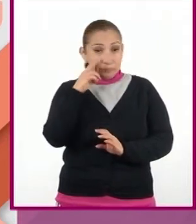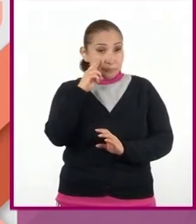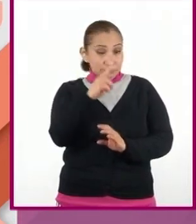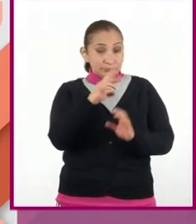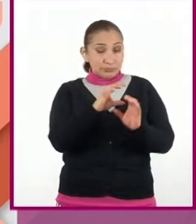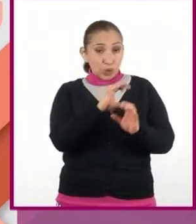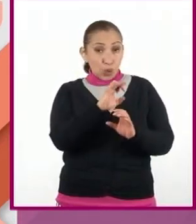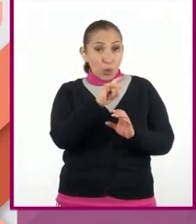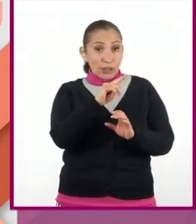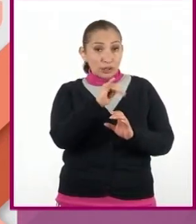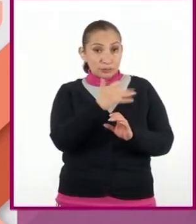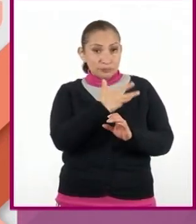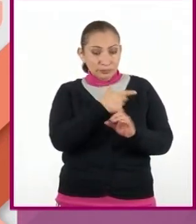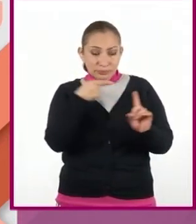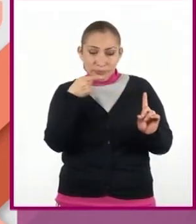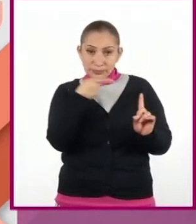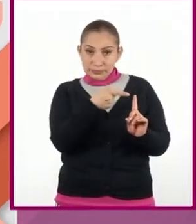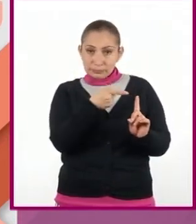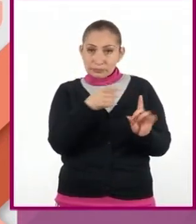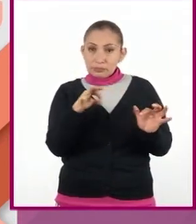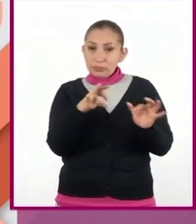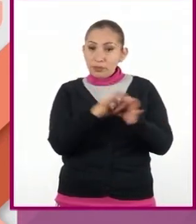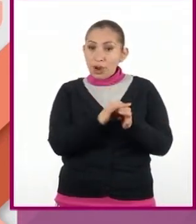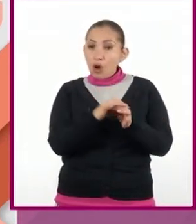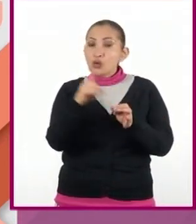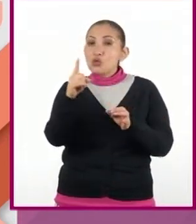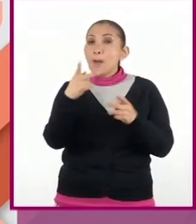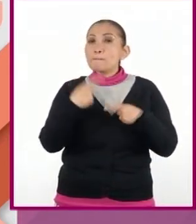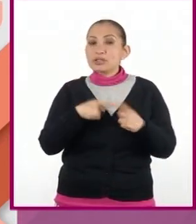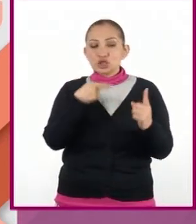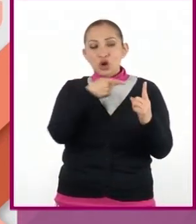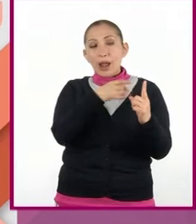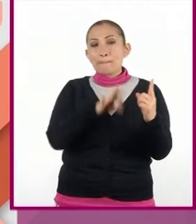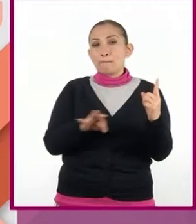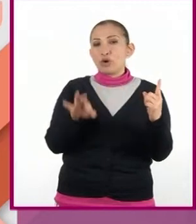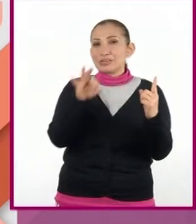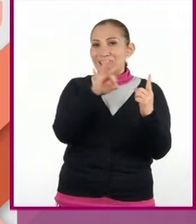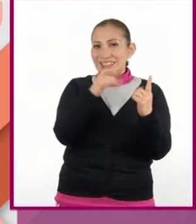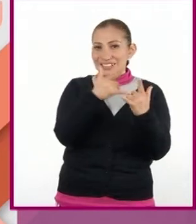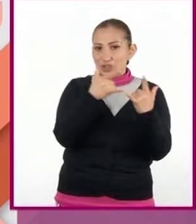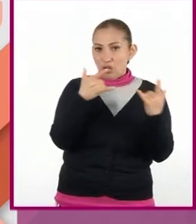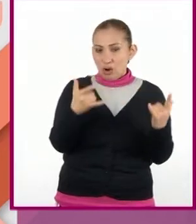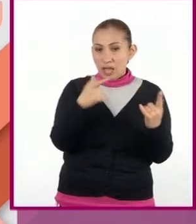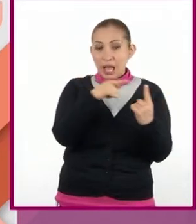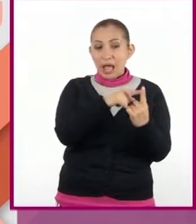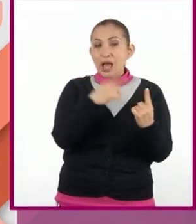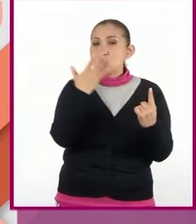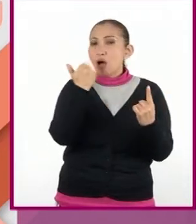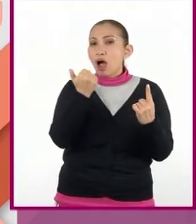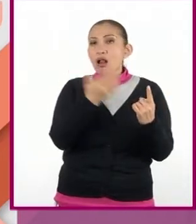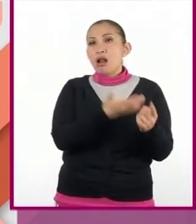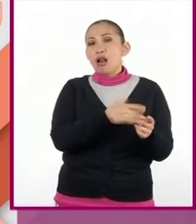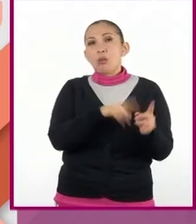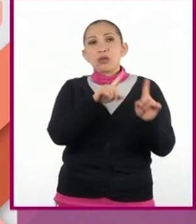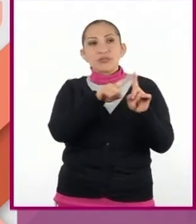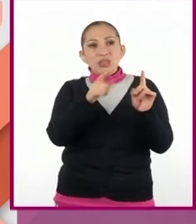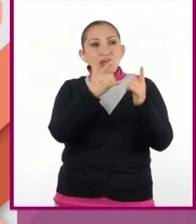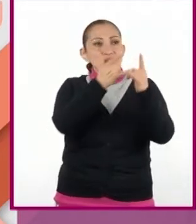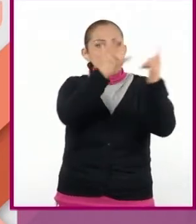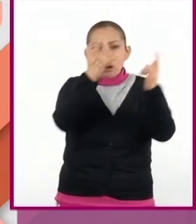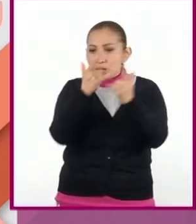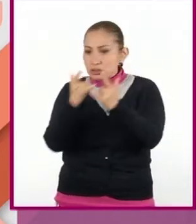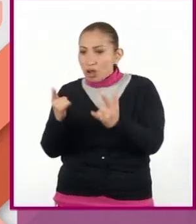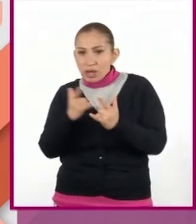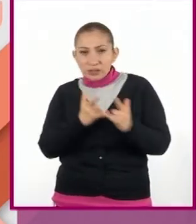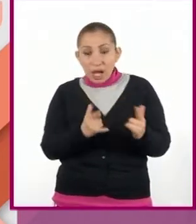tiene una estructura central vinculada con un protagonista. En los cuentos se evitan las tramas múltiples que sí